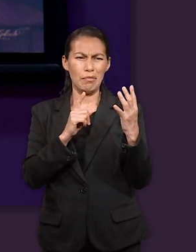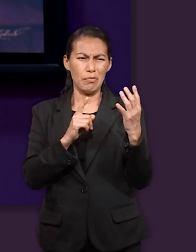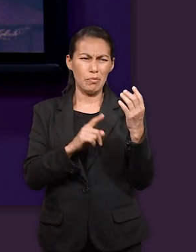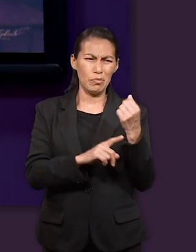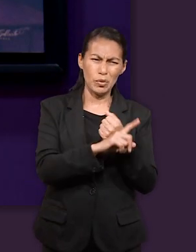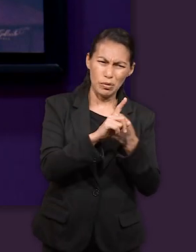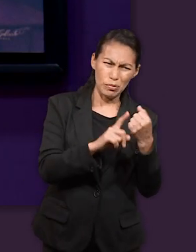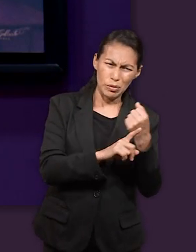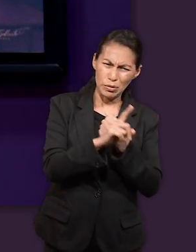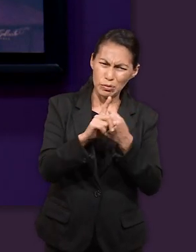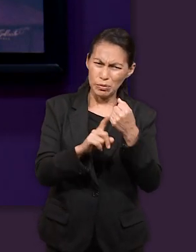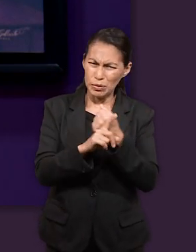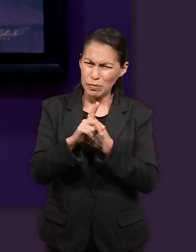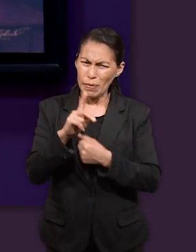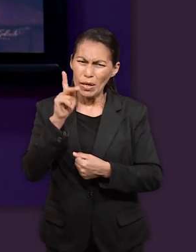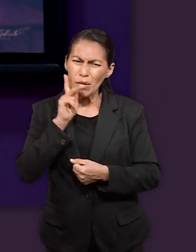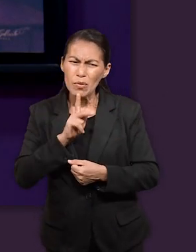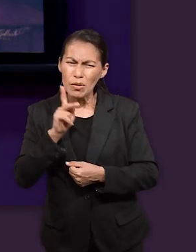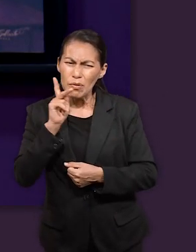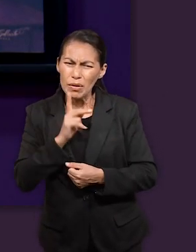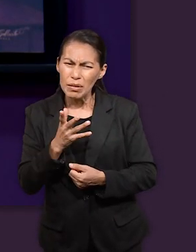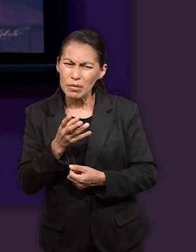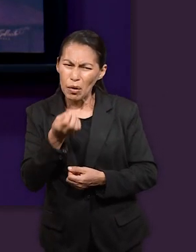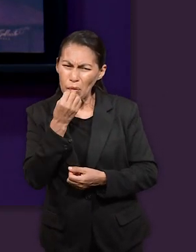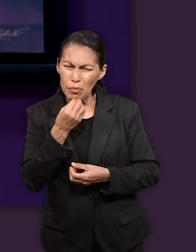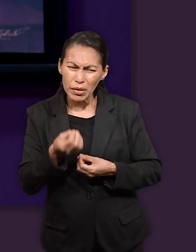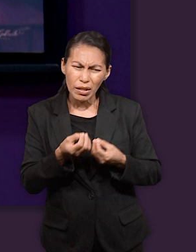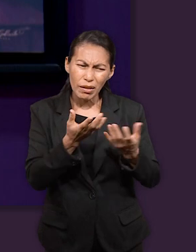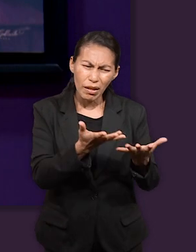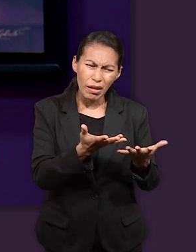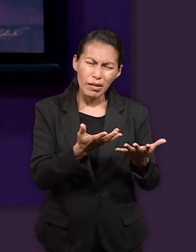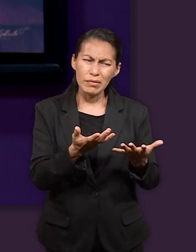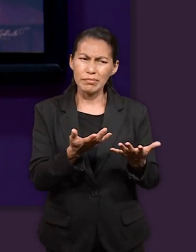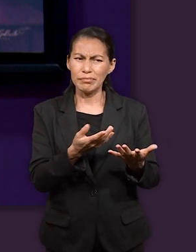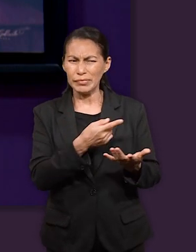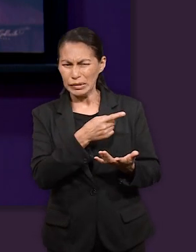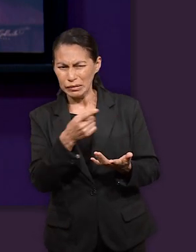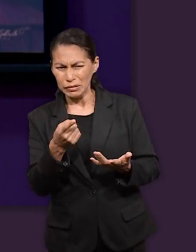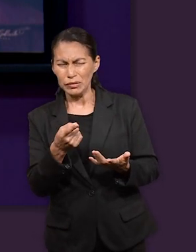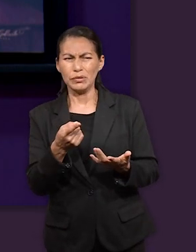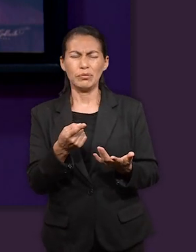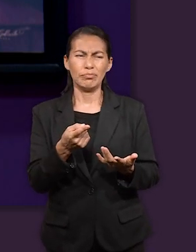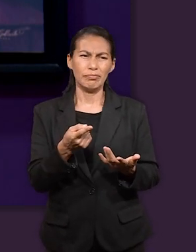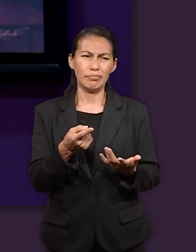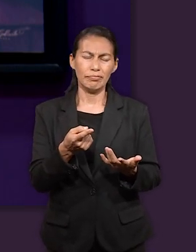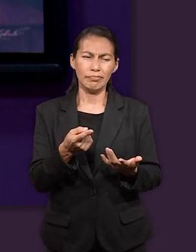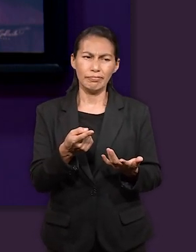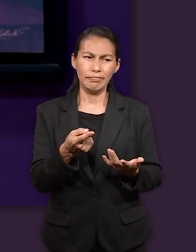dificultades que les va presentando el gobernador para poder conseguir alimento ellos